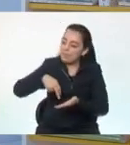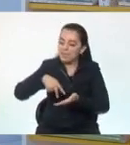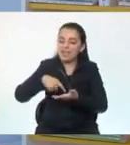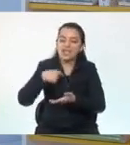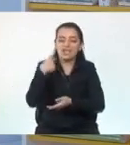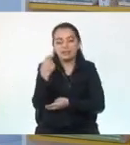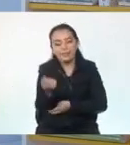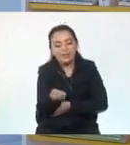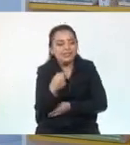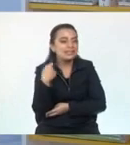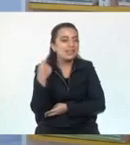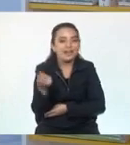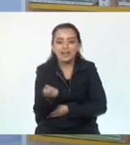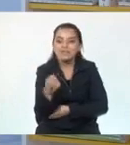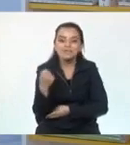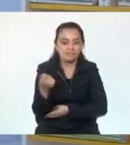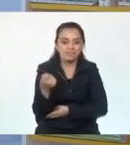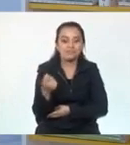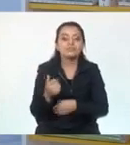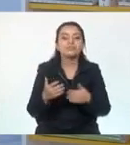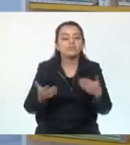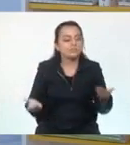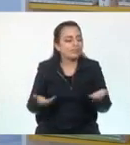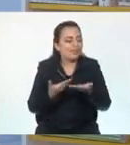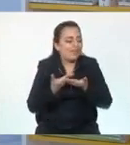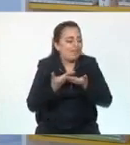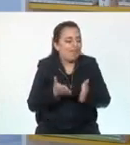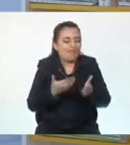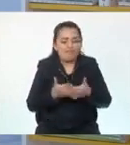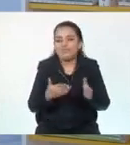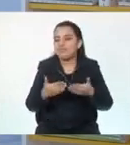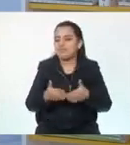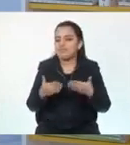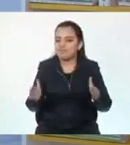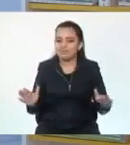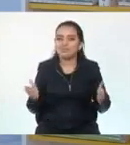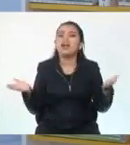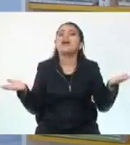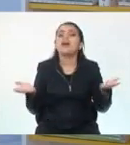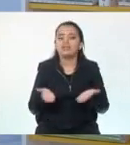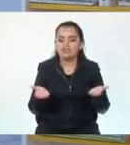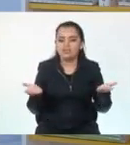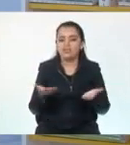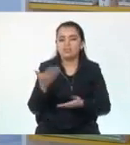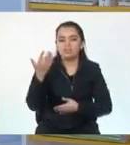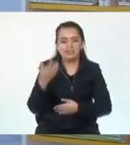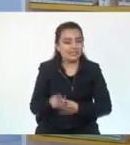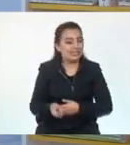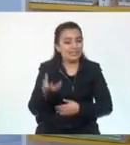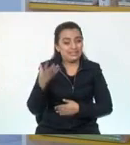y todas aquellas cosas que nosotros a diario hacemos y de las cuales necesitamos